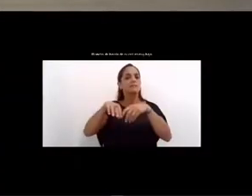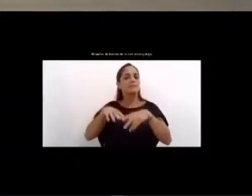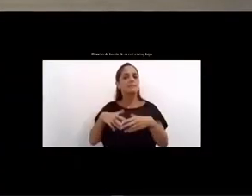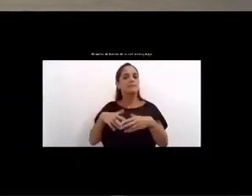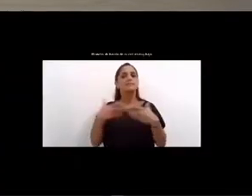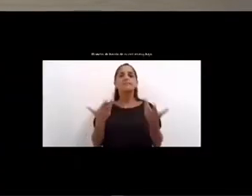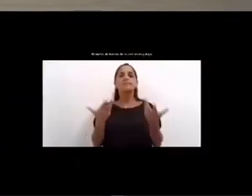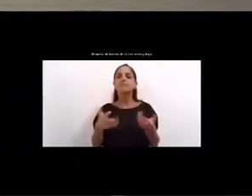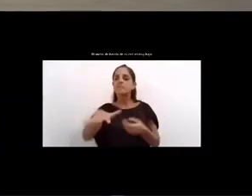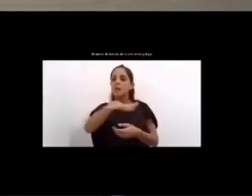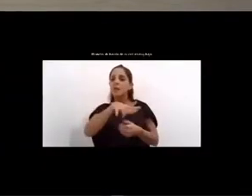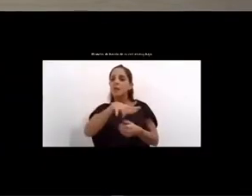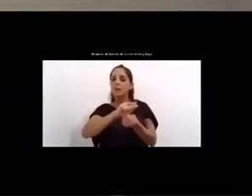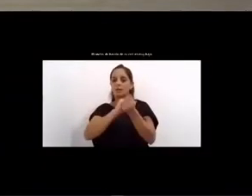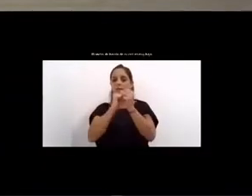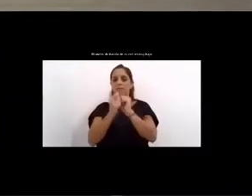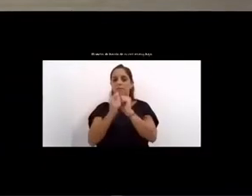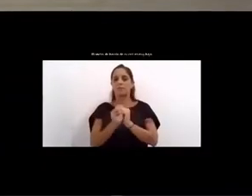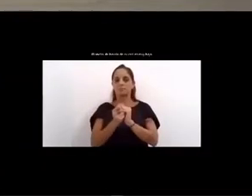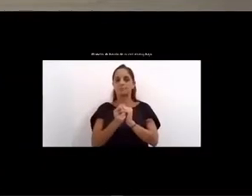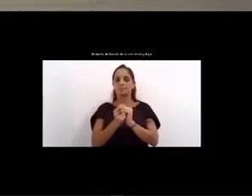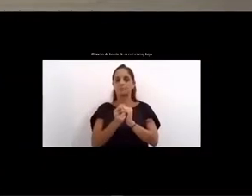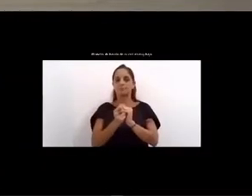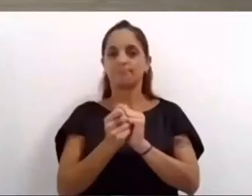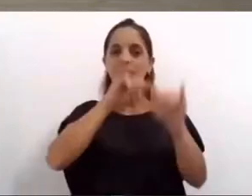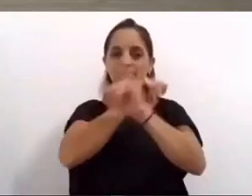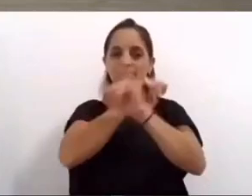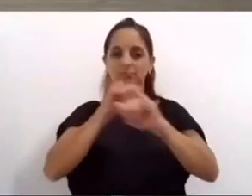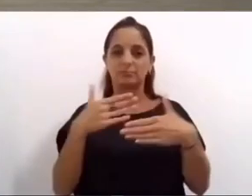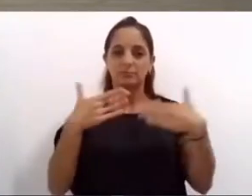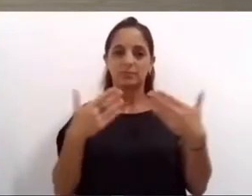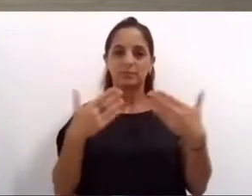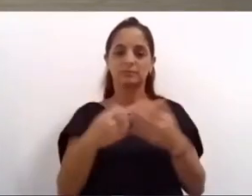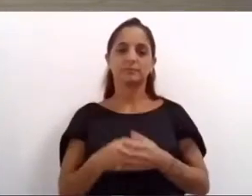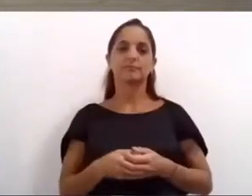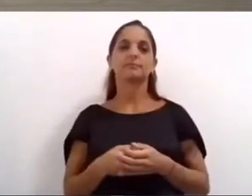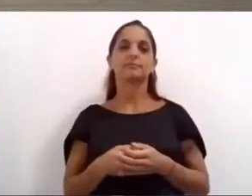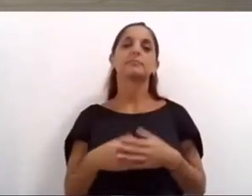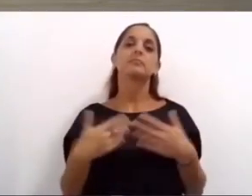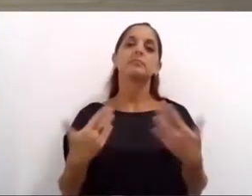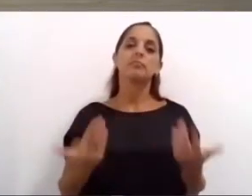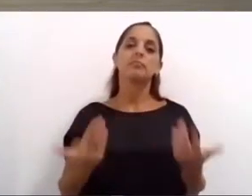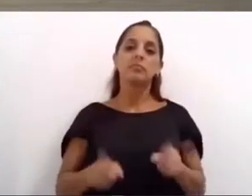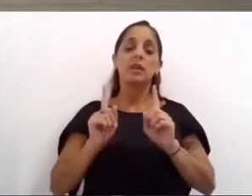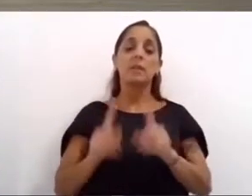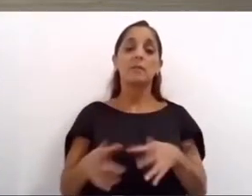acompañar esa inauguración ya comenzamos las obras de la Argentina hace